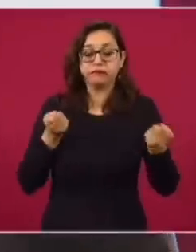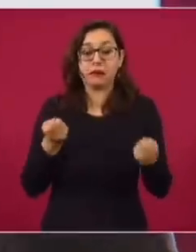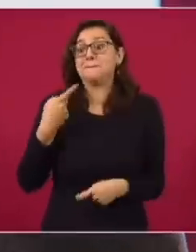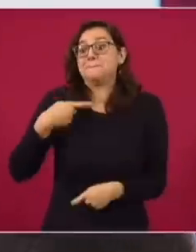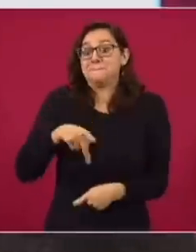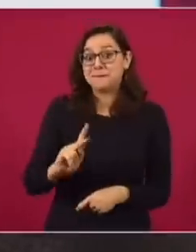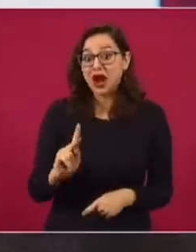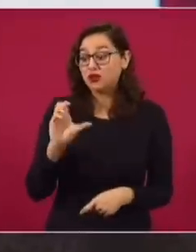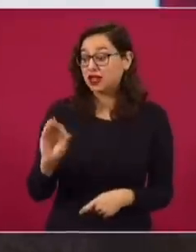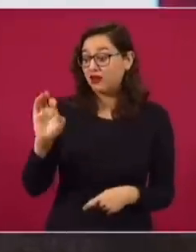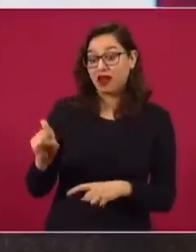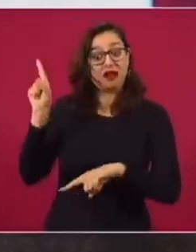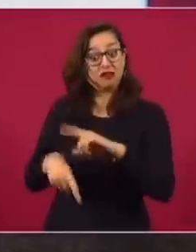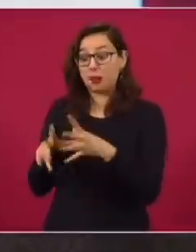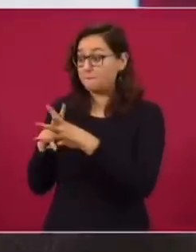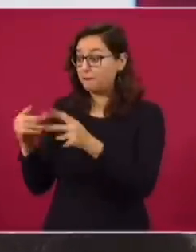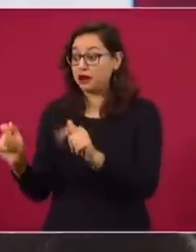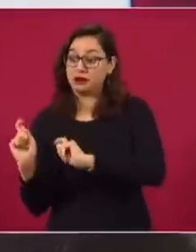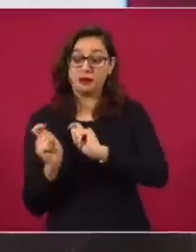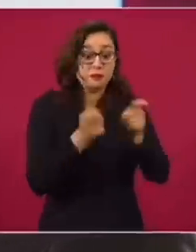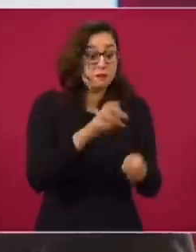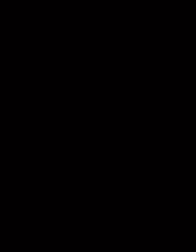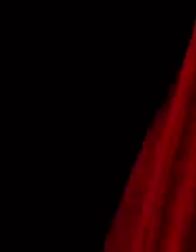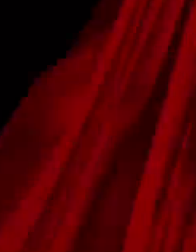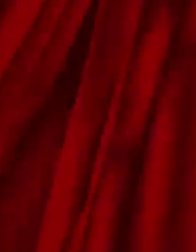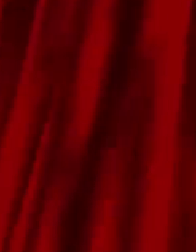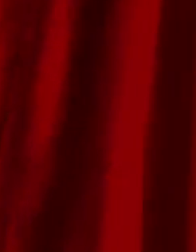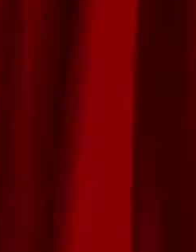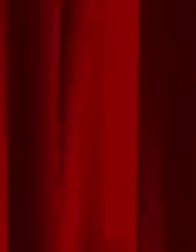el mercado a los particulares va a haber problema.